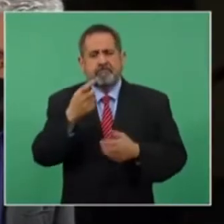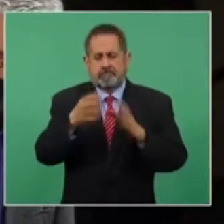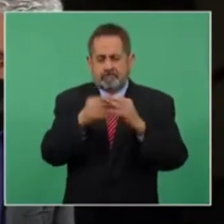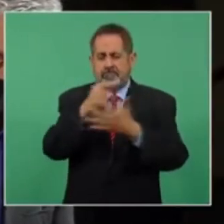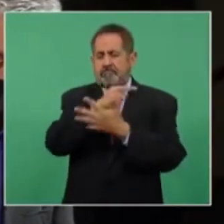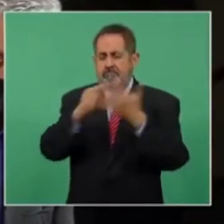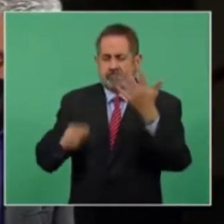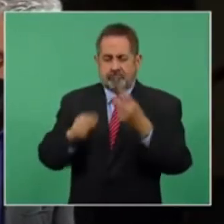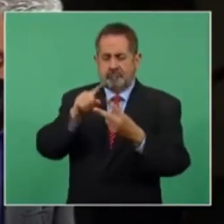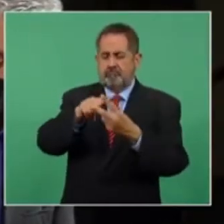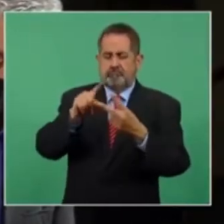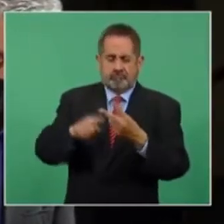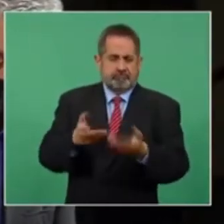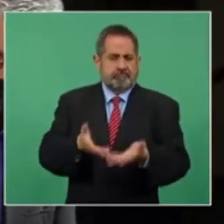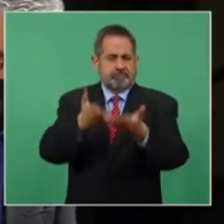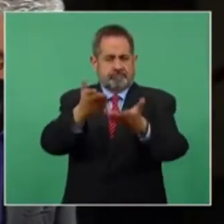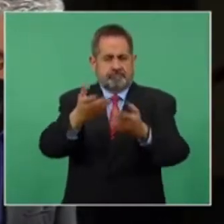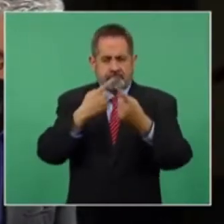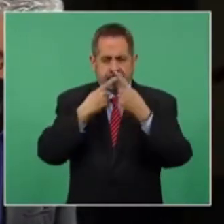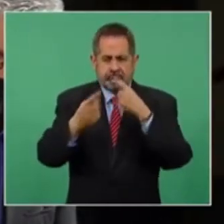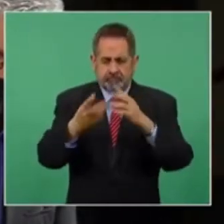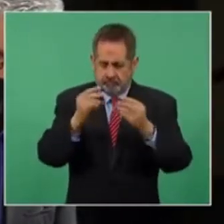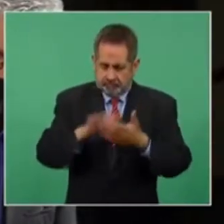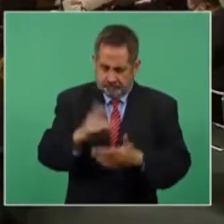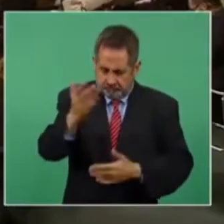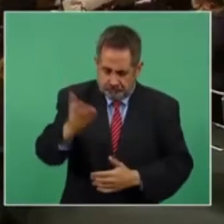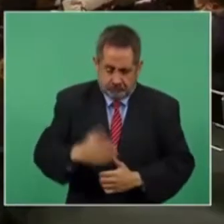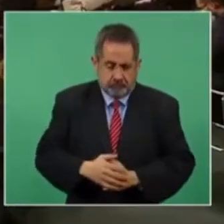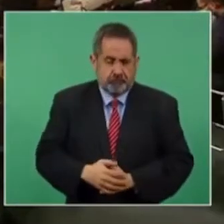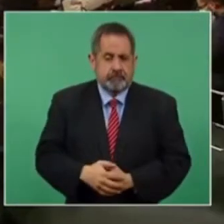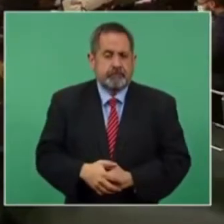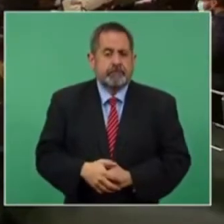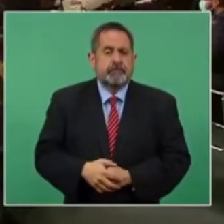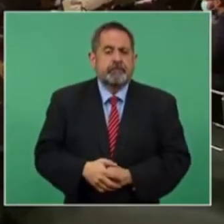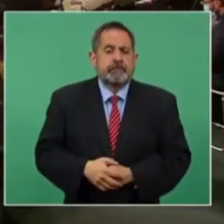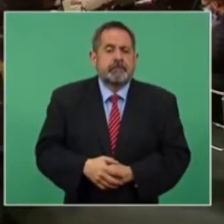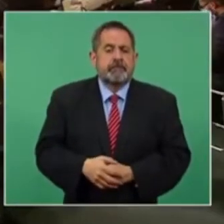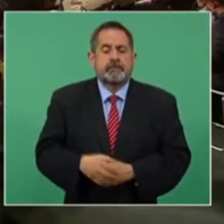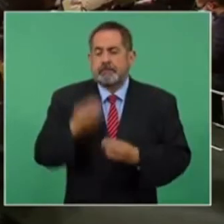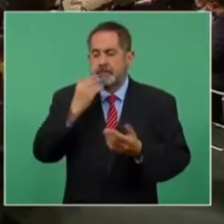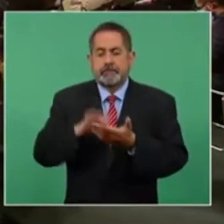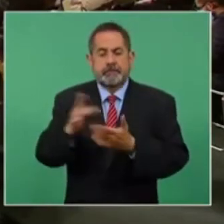los dos planteamientos. Muchísimas gracias. Muy bien. Mira,